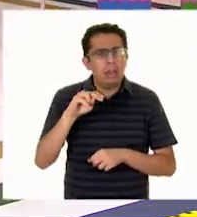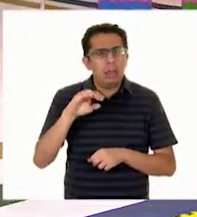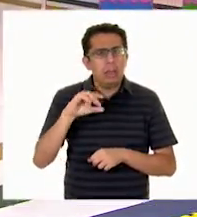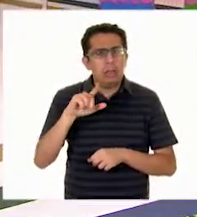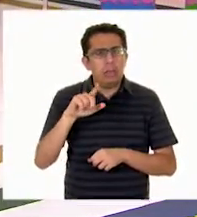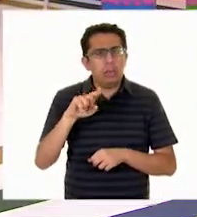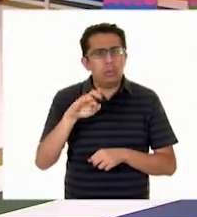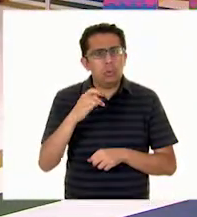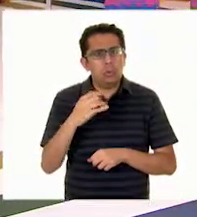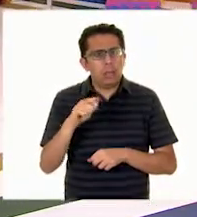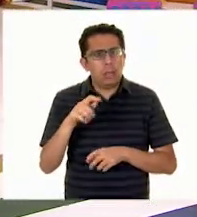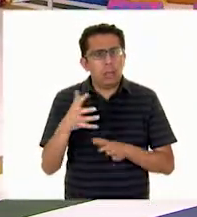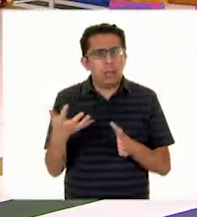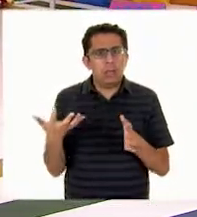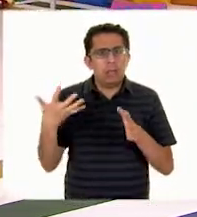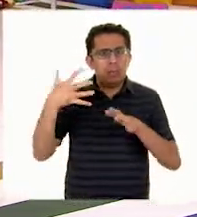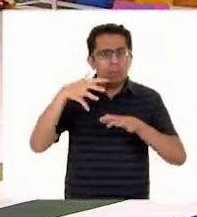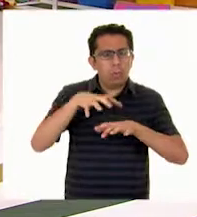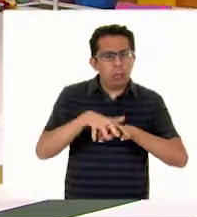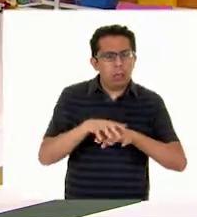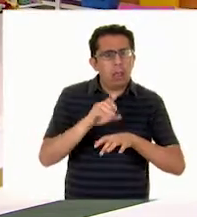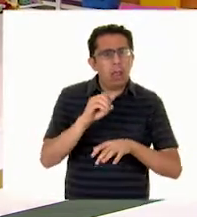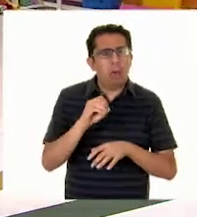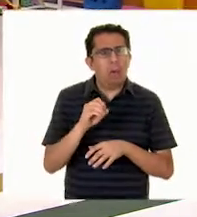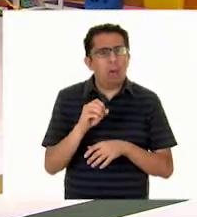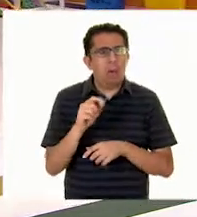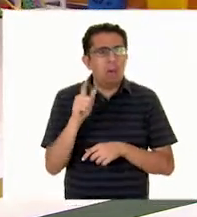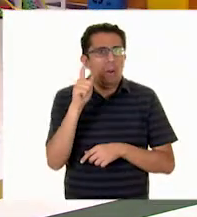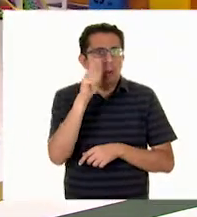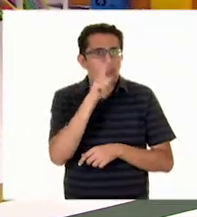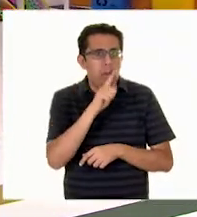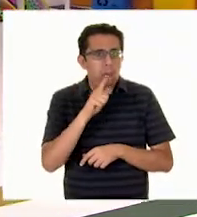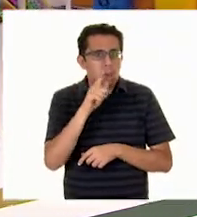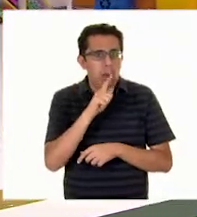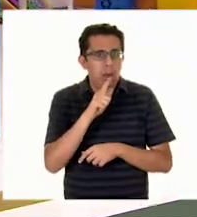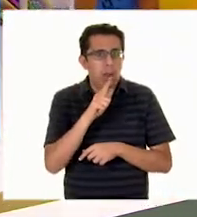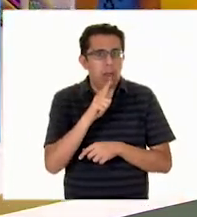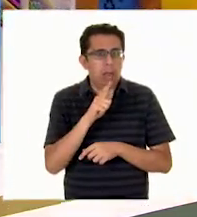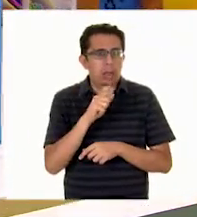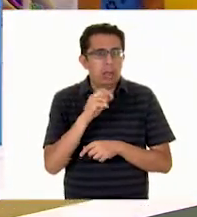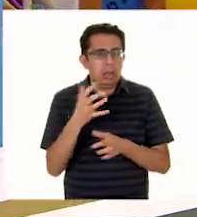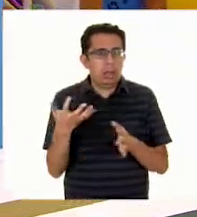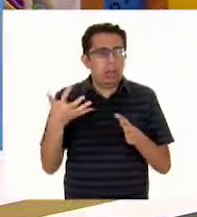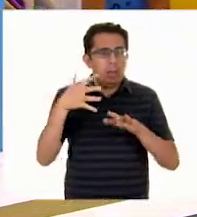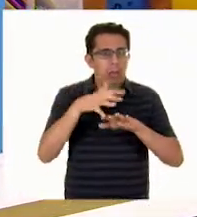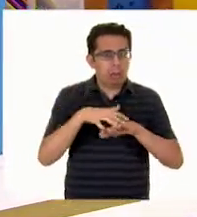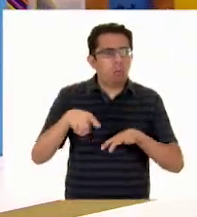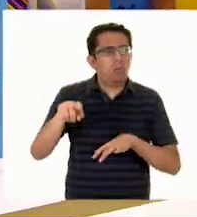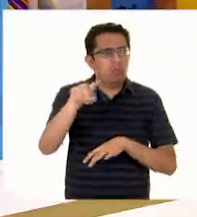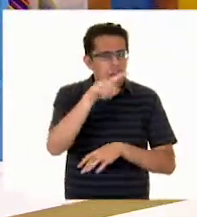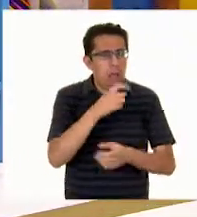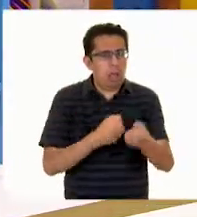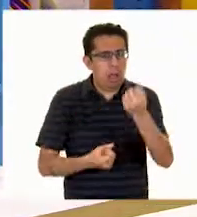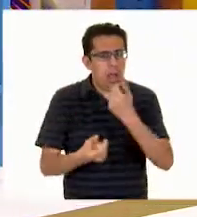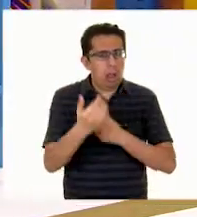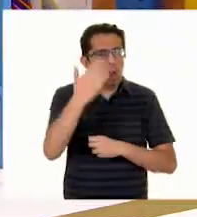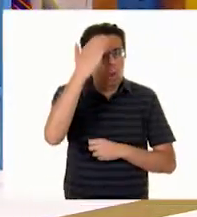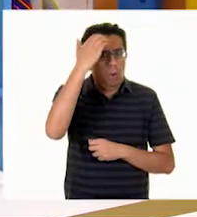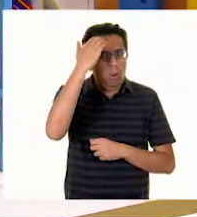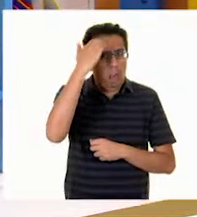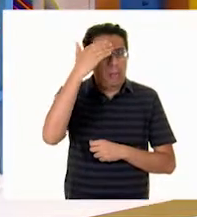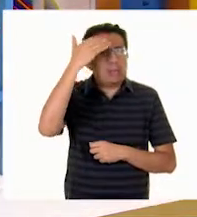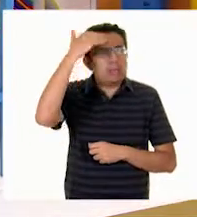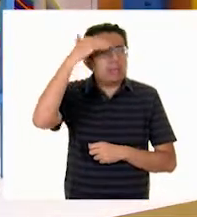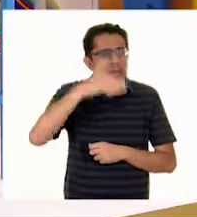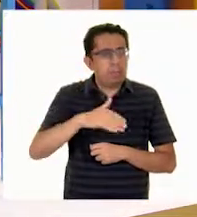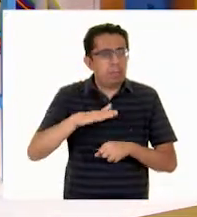lenguaje inclusivo? Para quienes ya lo han escuchado y entienden de lo que se trata, sabrán entonces por